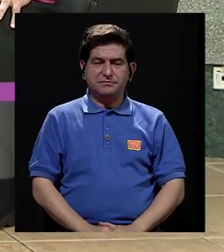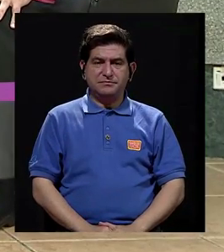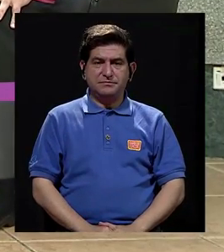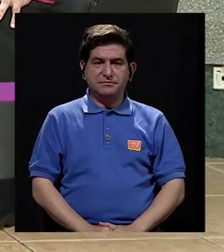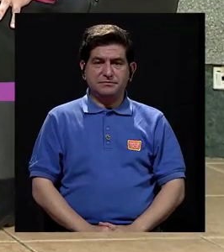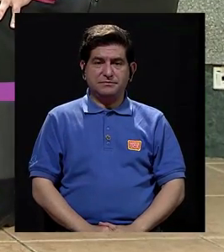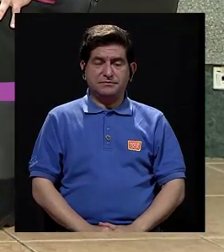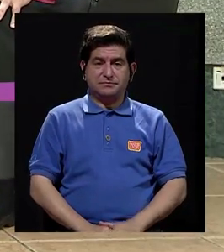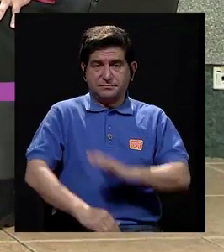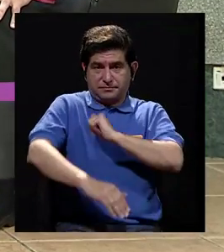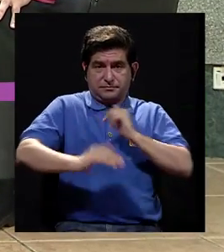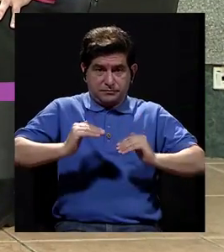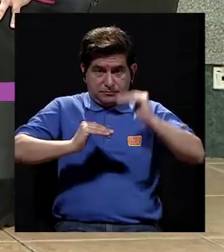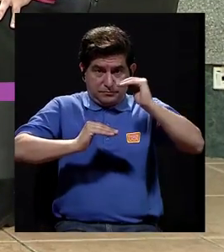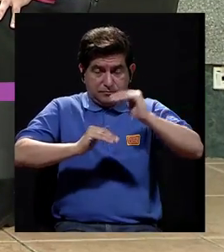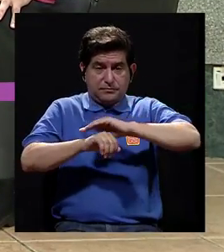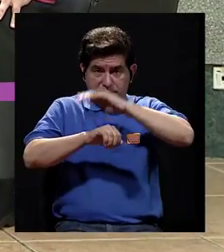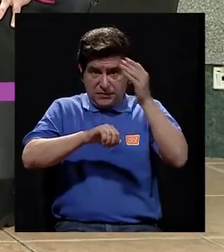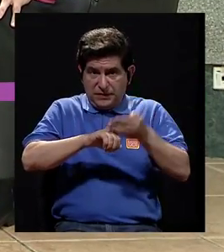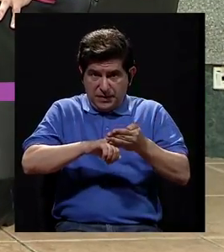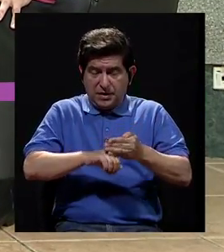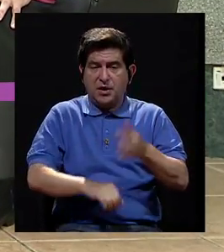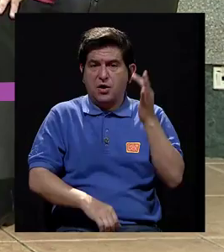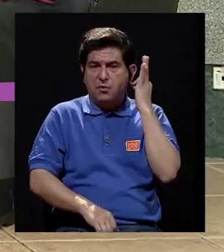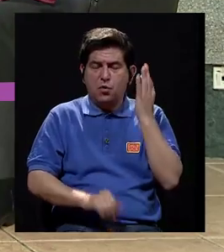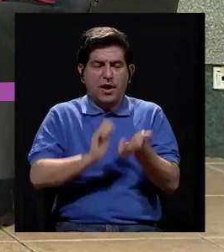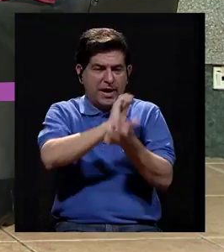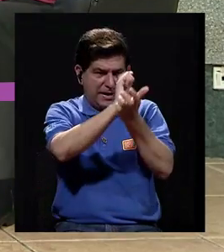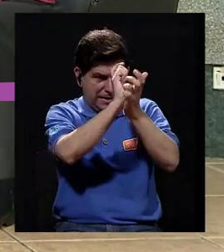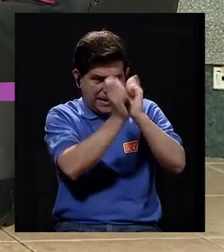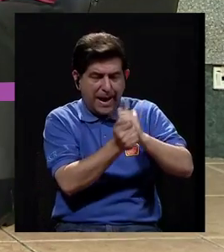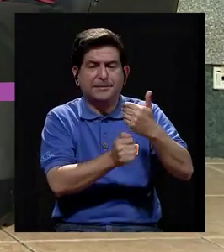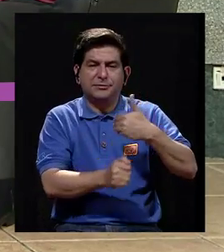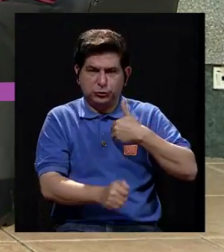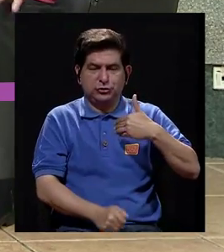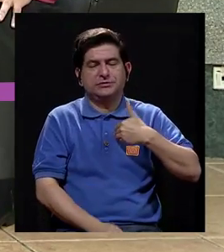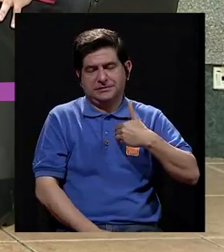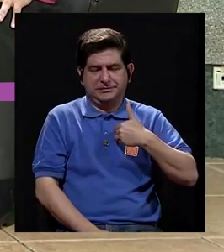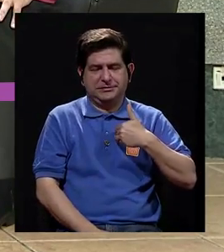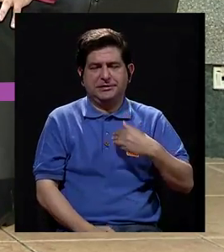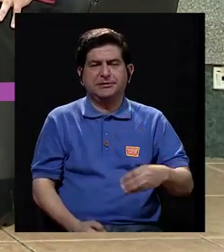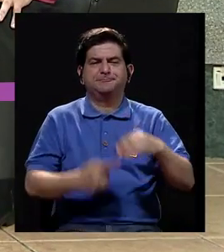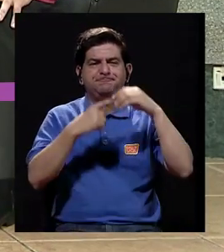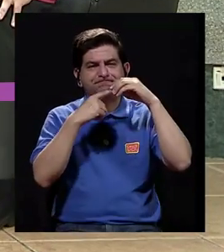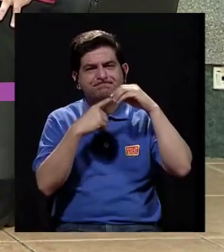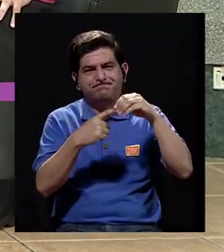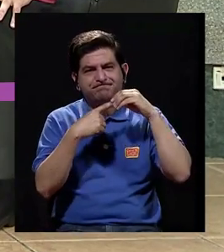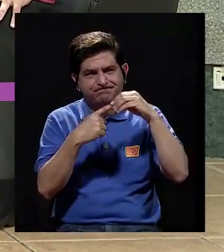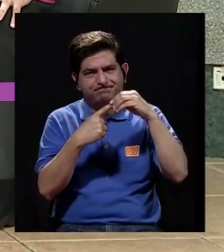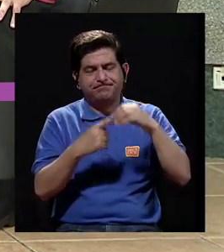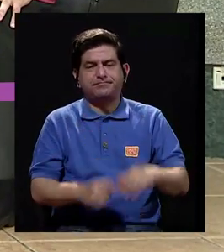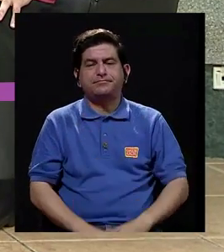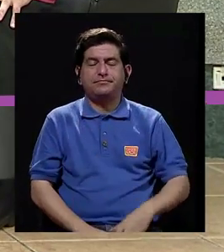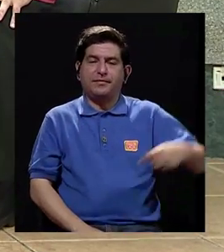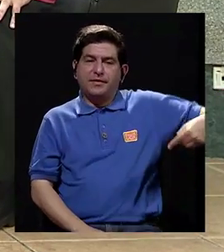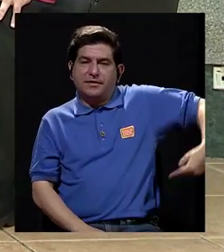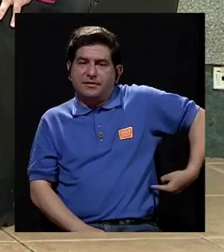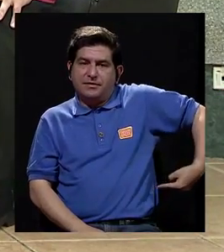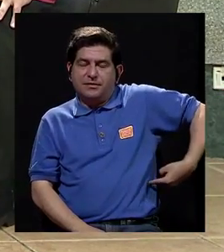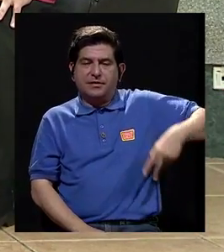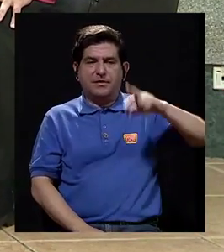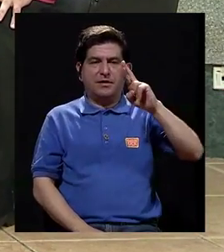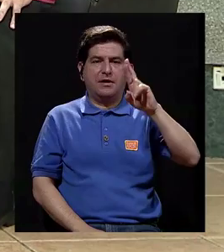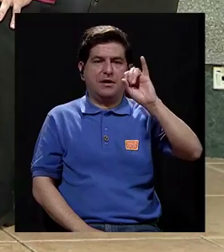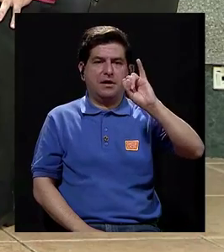Propio en el embarazo, como se va desarrollando, las mujeres empiezan a hacer cambios importantes, principalmente a nivel renal.